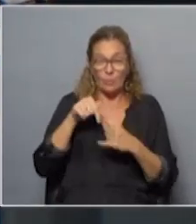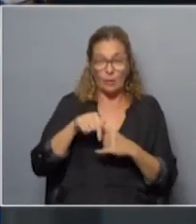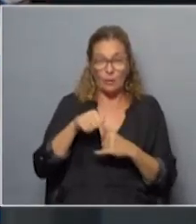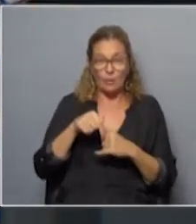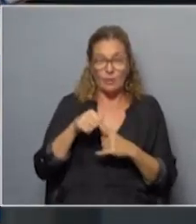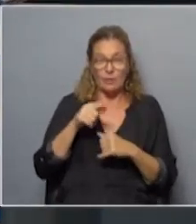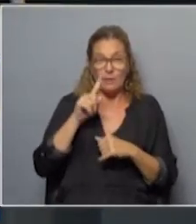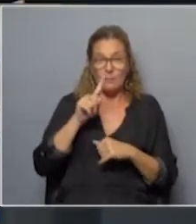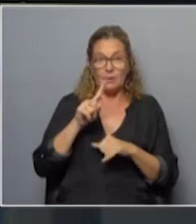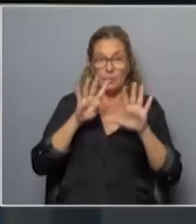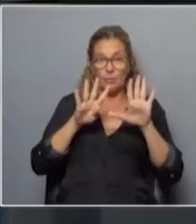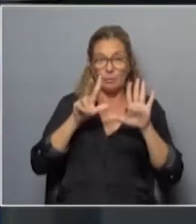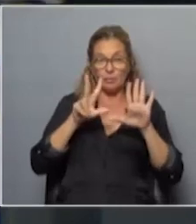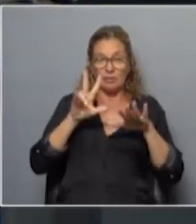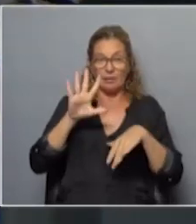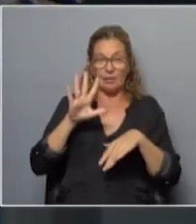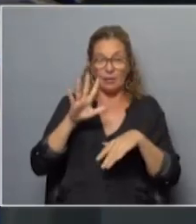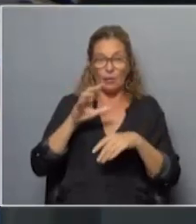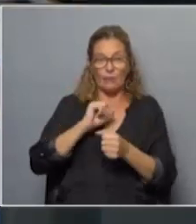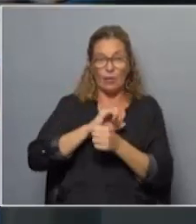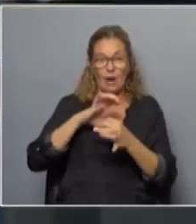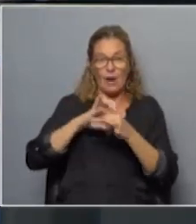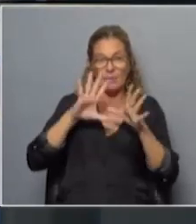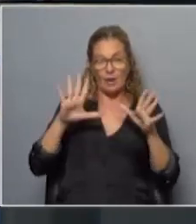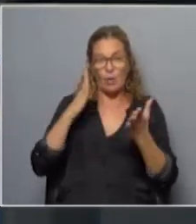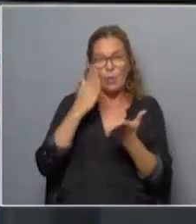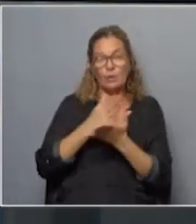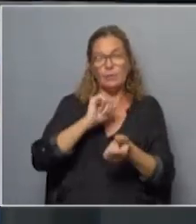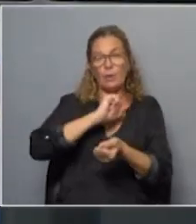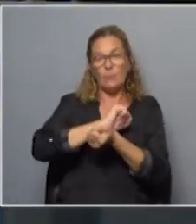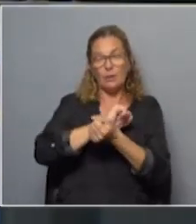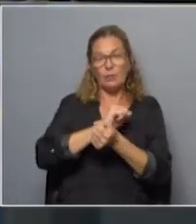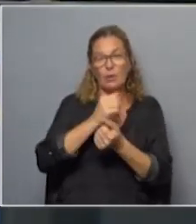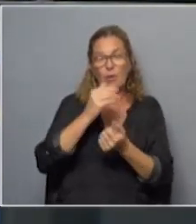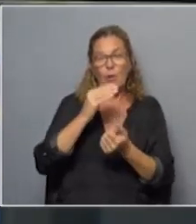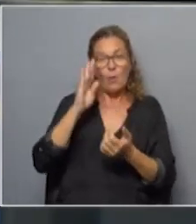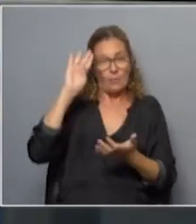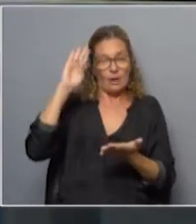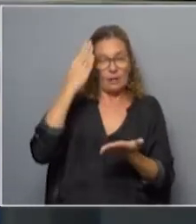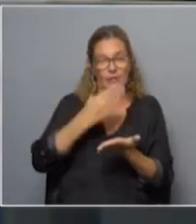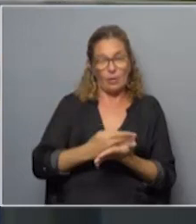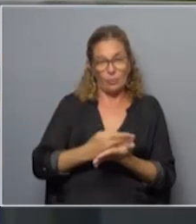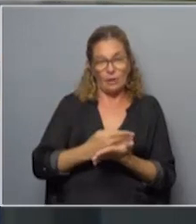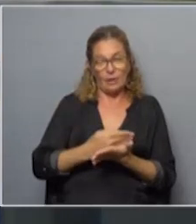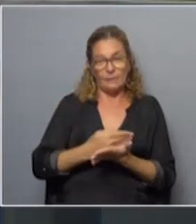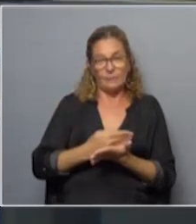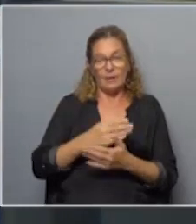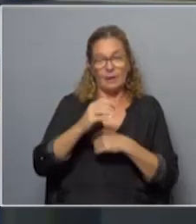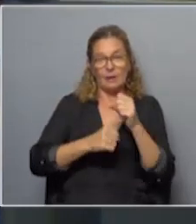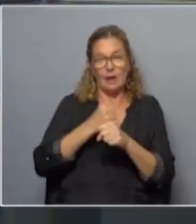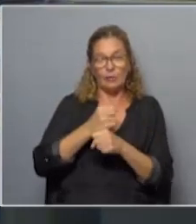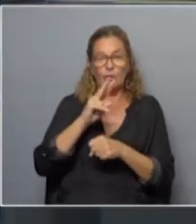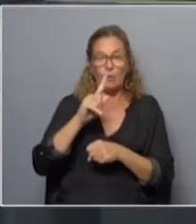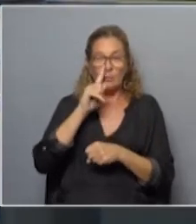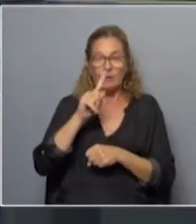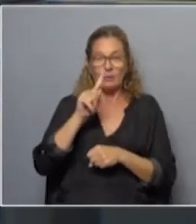pero de 1985 fueron liberados los últimos presos políticos de la última dictadura cívico-militar en el 2017